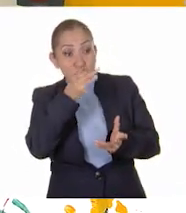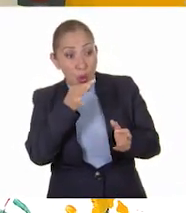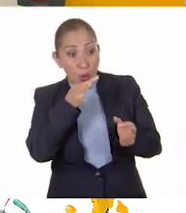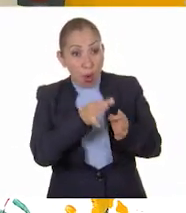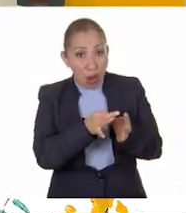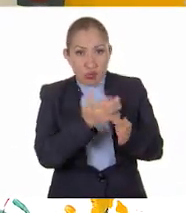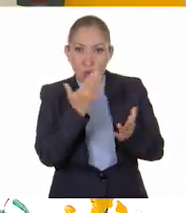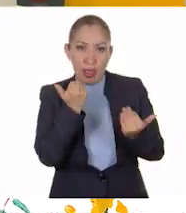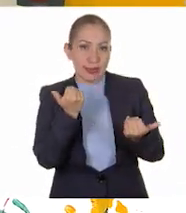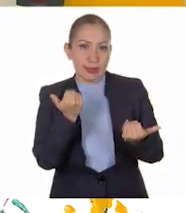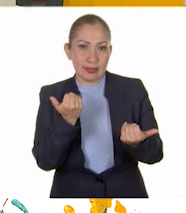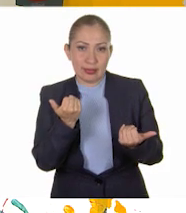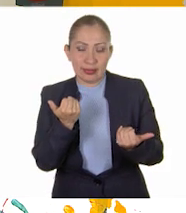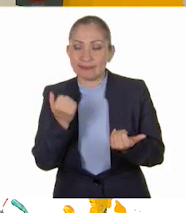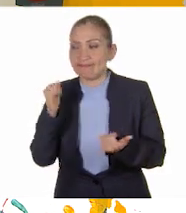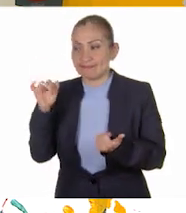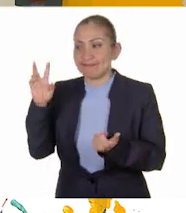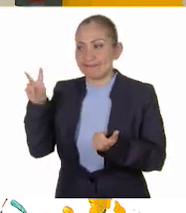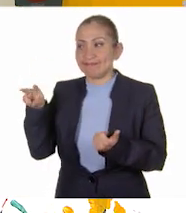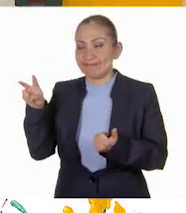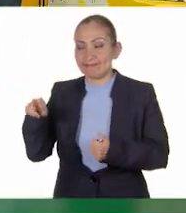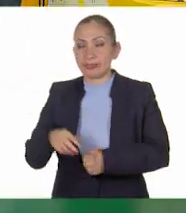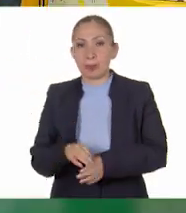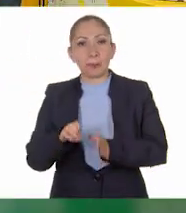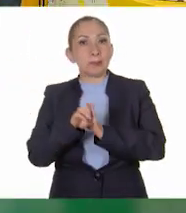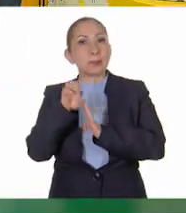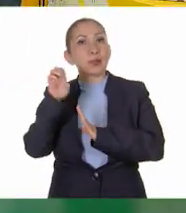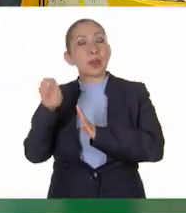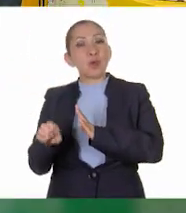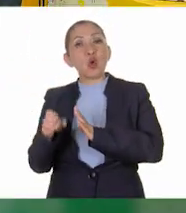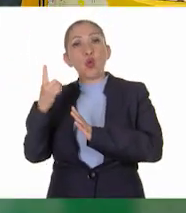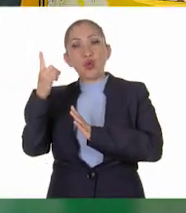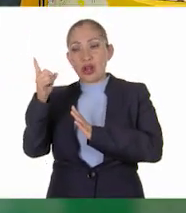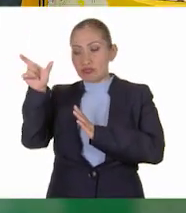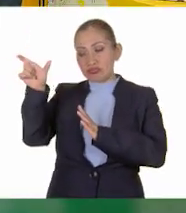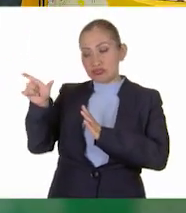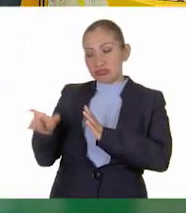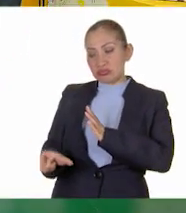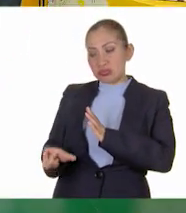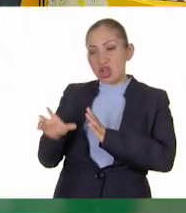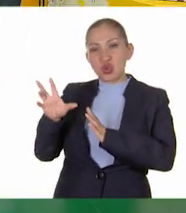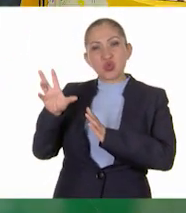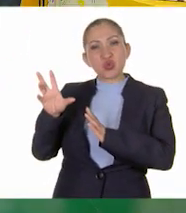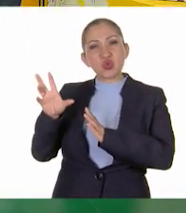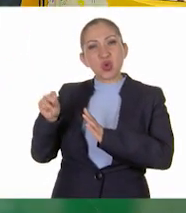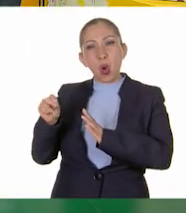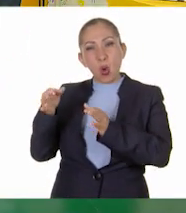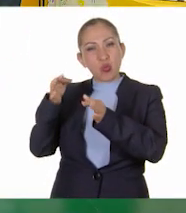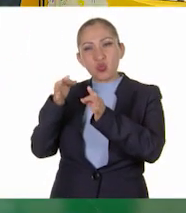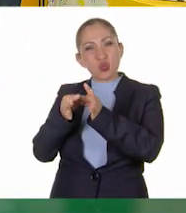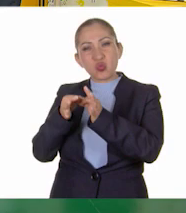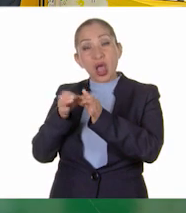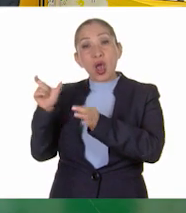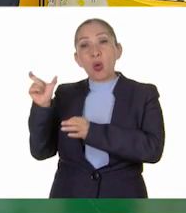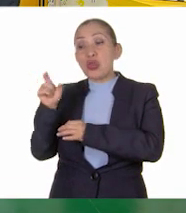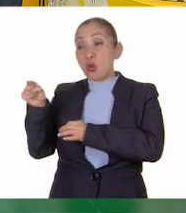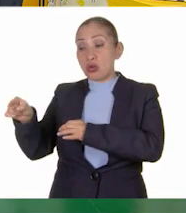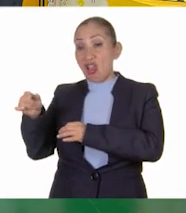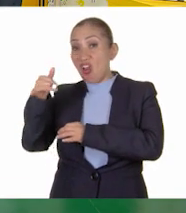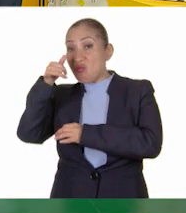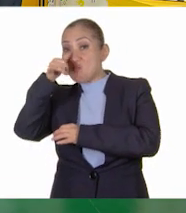Así es, Eric. Precisamente, por ejemplo, una actitud no asertiva sería cuando una